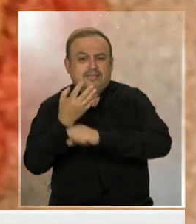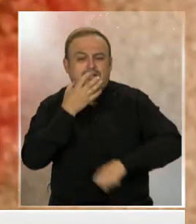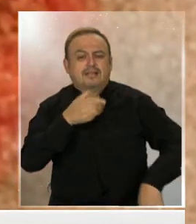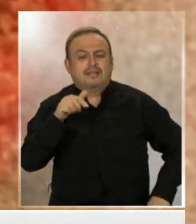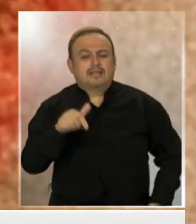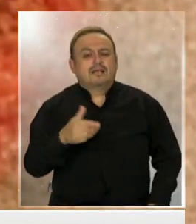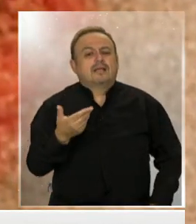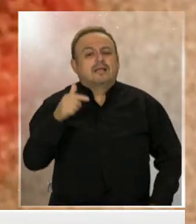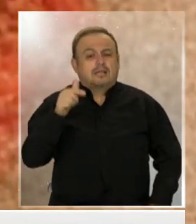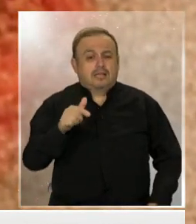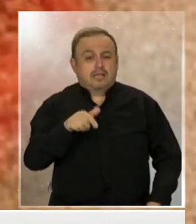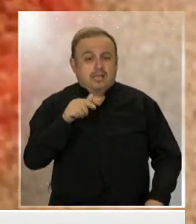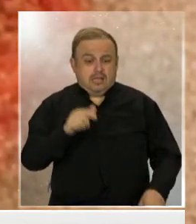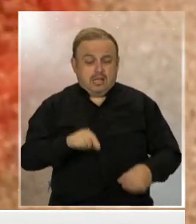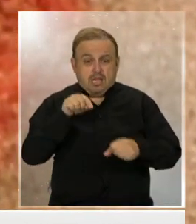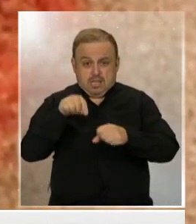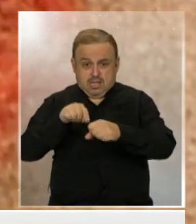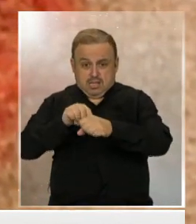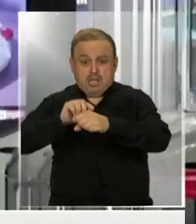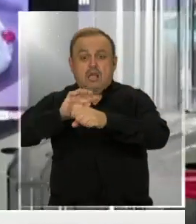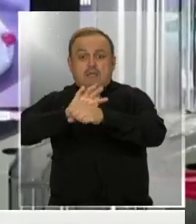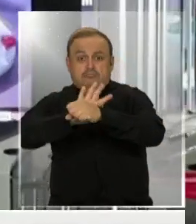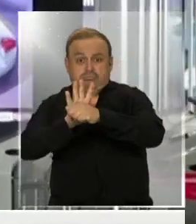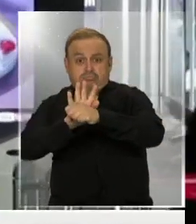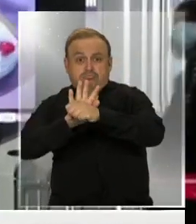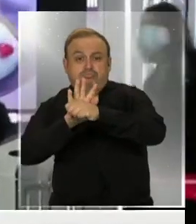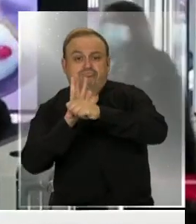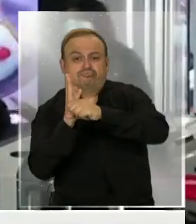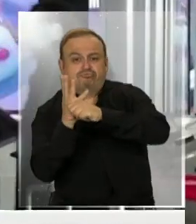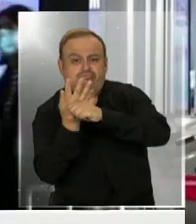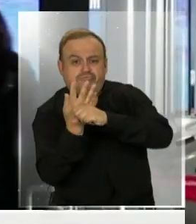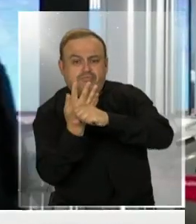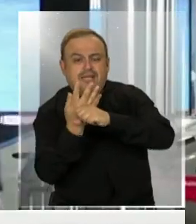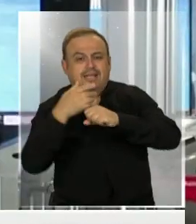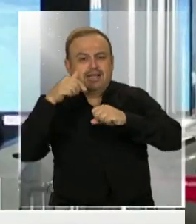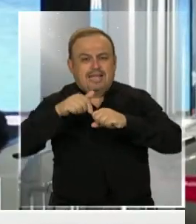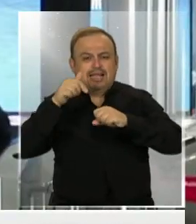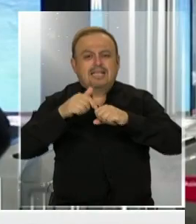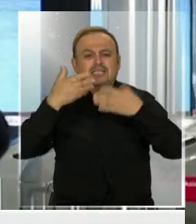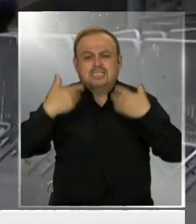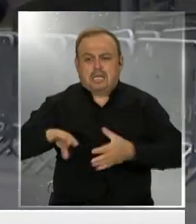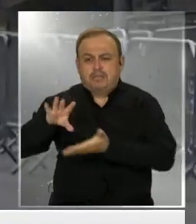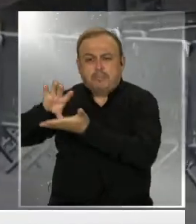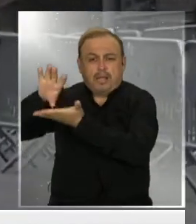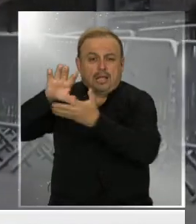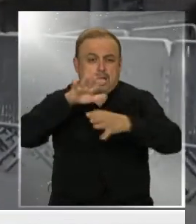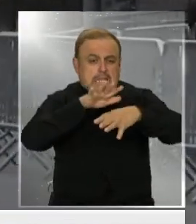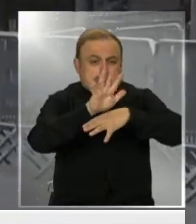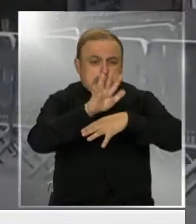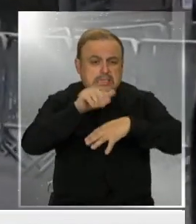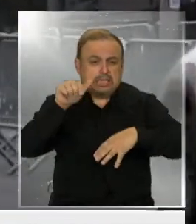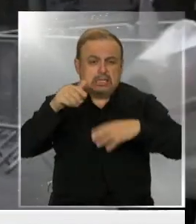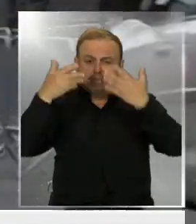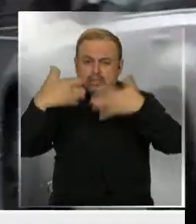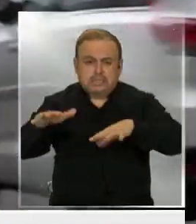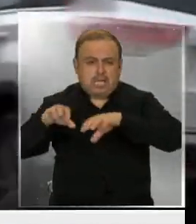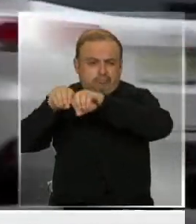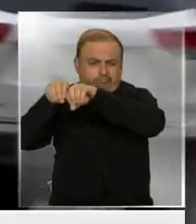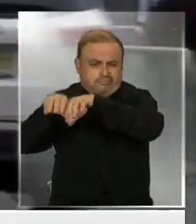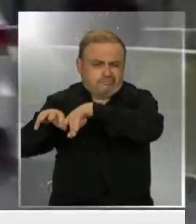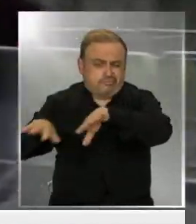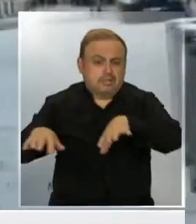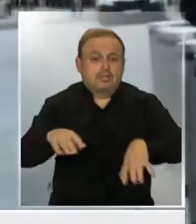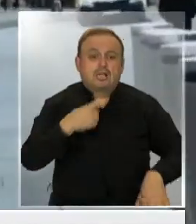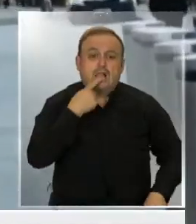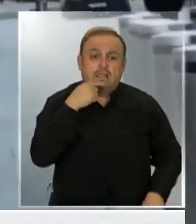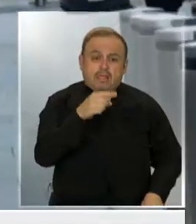mutación del virus que ya se encuentra presente en al menos 15 países del mundo, y que a pesar de que los expertos aseguran que es